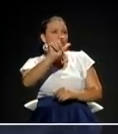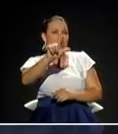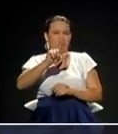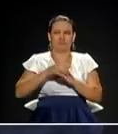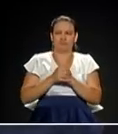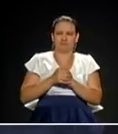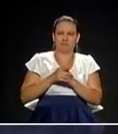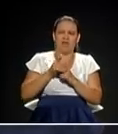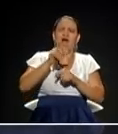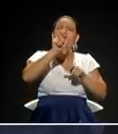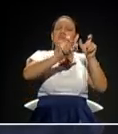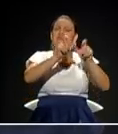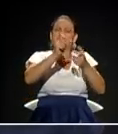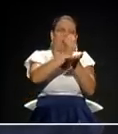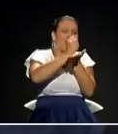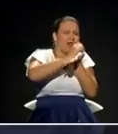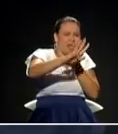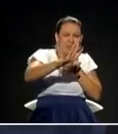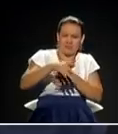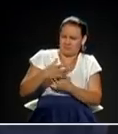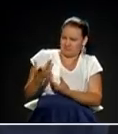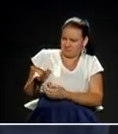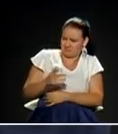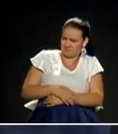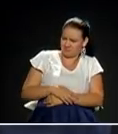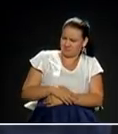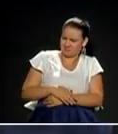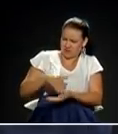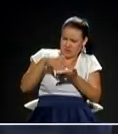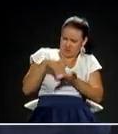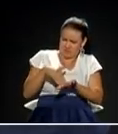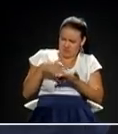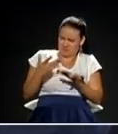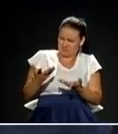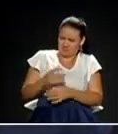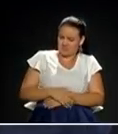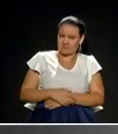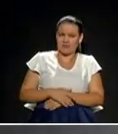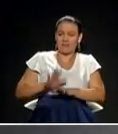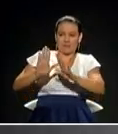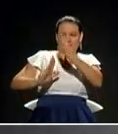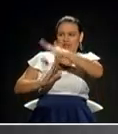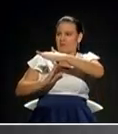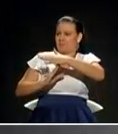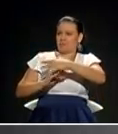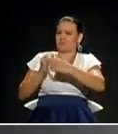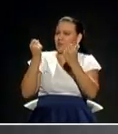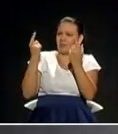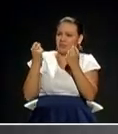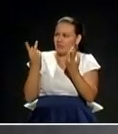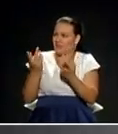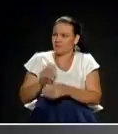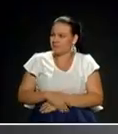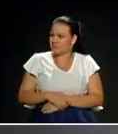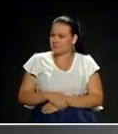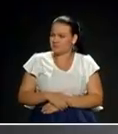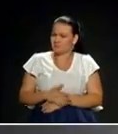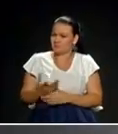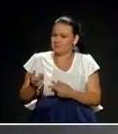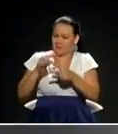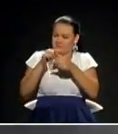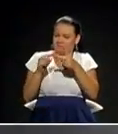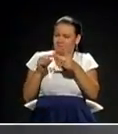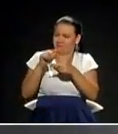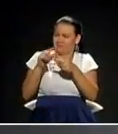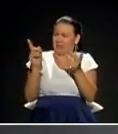por esta administración. ¿Y su pregunta cuál fue? Pues que me parece particular, cuál es su posición al respecto. Bueno, se acabó el tiempo. No entendimos entonces. Dos preguntas. Dice el